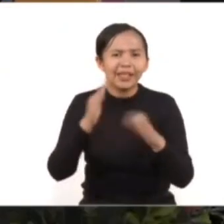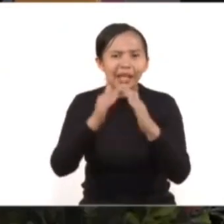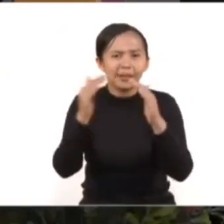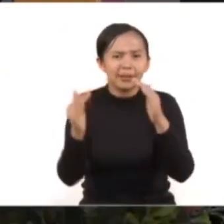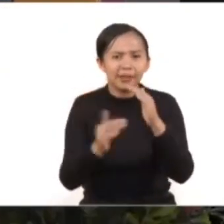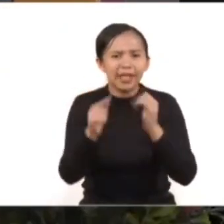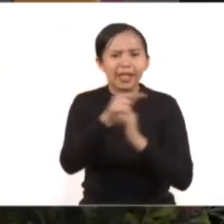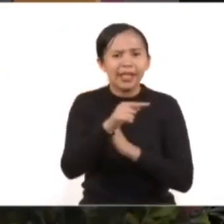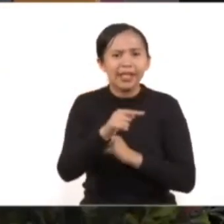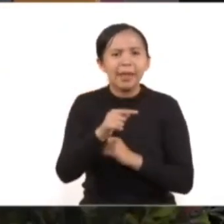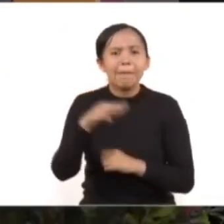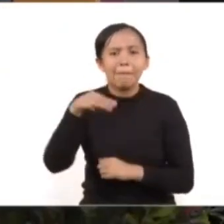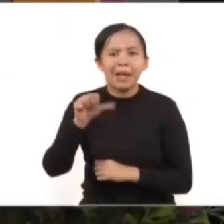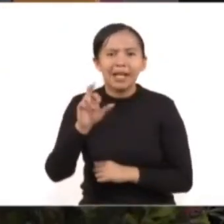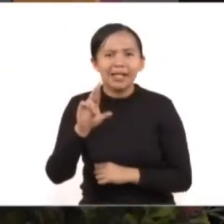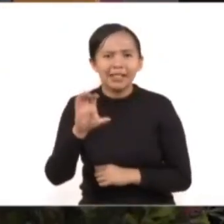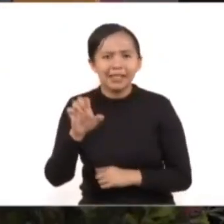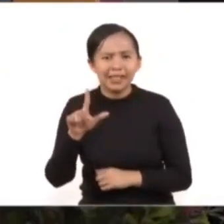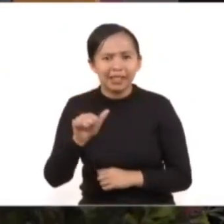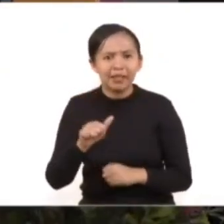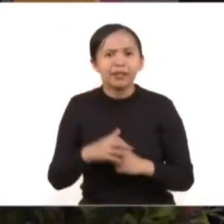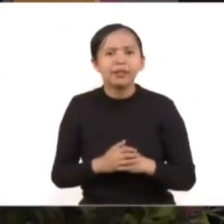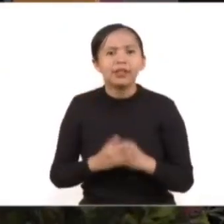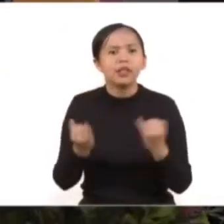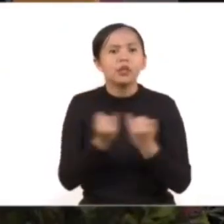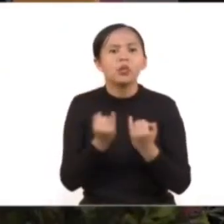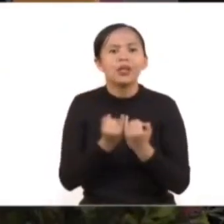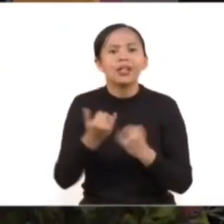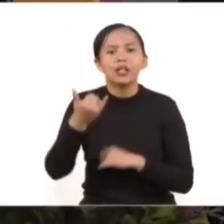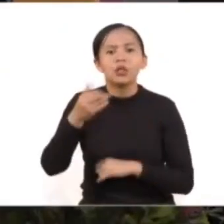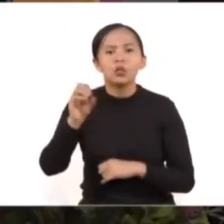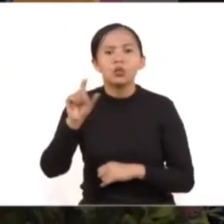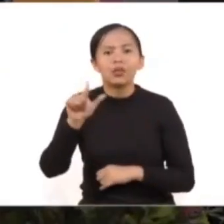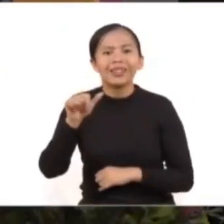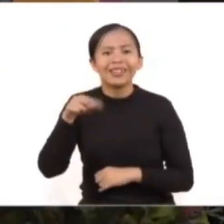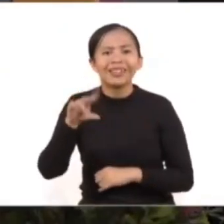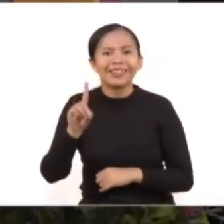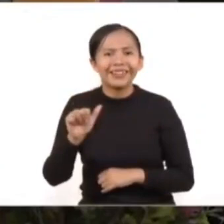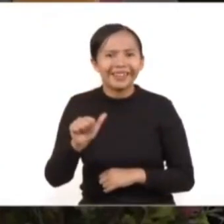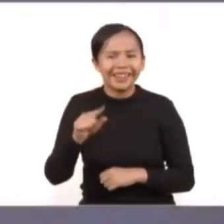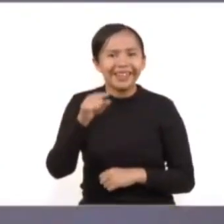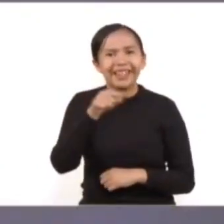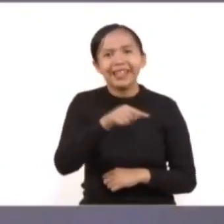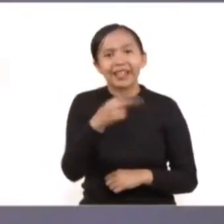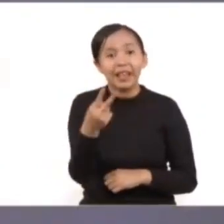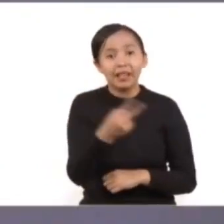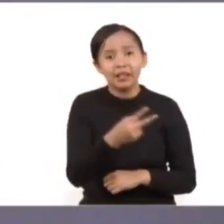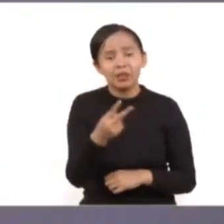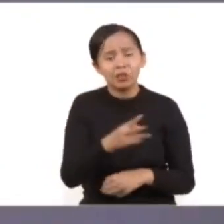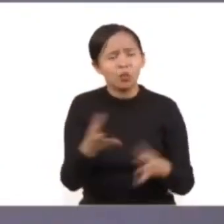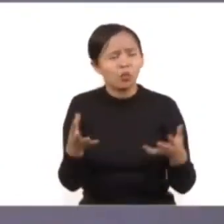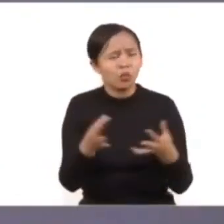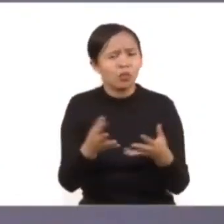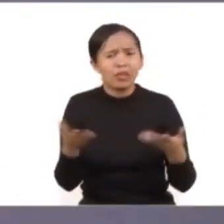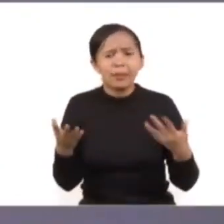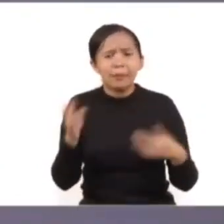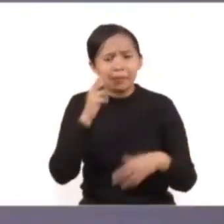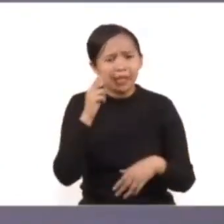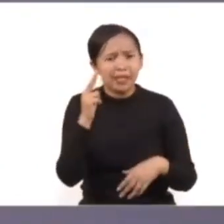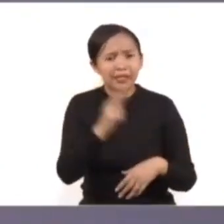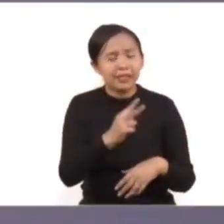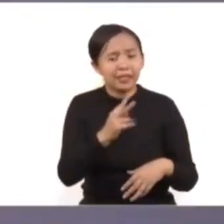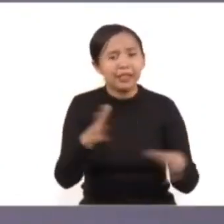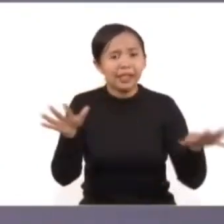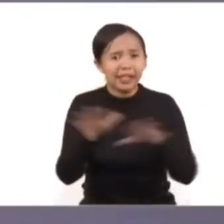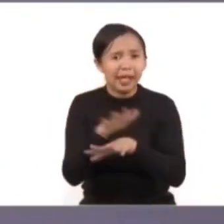presente, Marcela Figueroa. No se diga también de Yolanda que ha estado respaldando precisamente ese cambio y esa iniciativa que